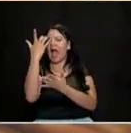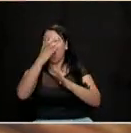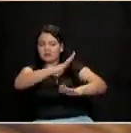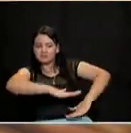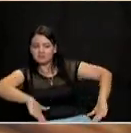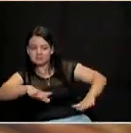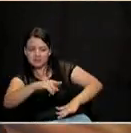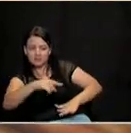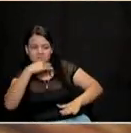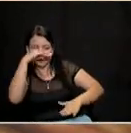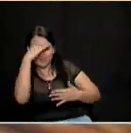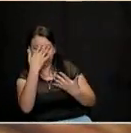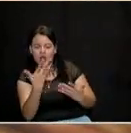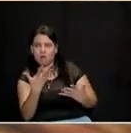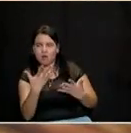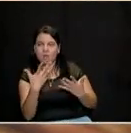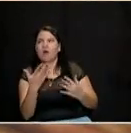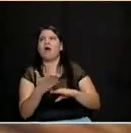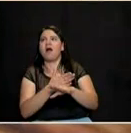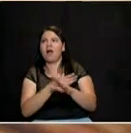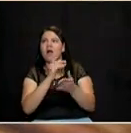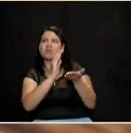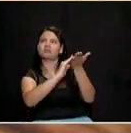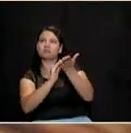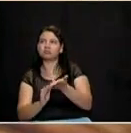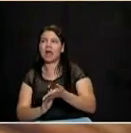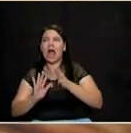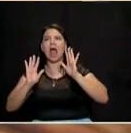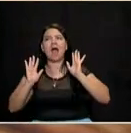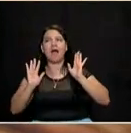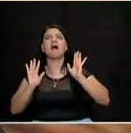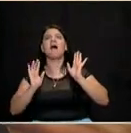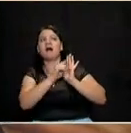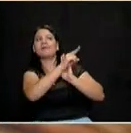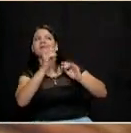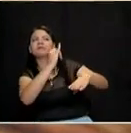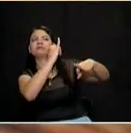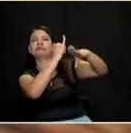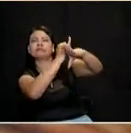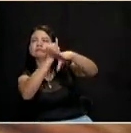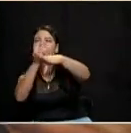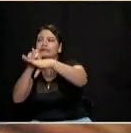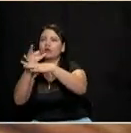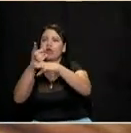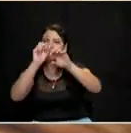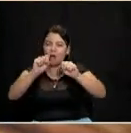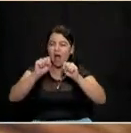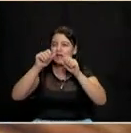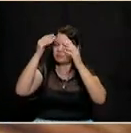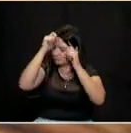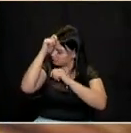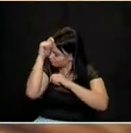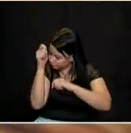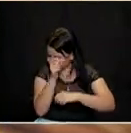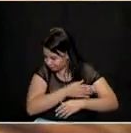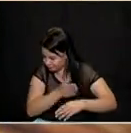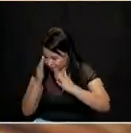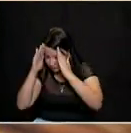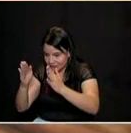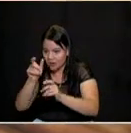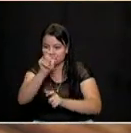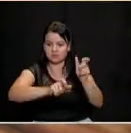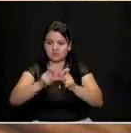dignificarlo, hay que hacer que nuestras instituciones se pongan al servicio de la gente, del pueblo, de la ciudadanía y sus